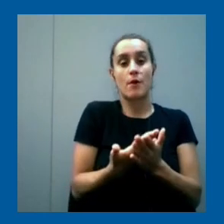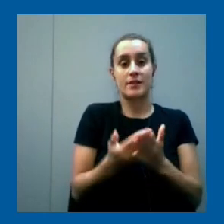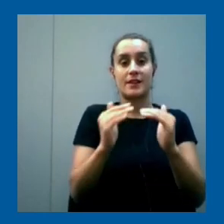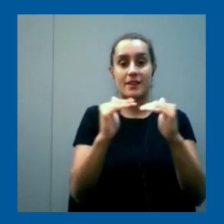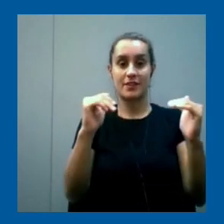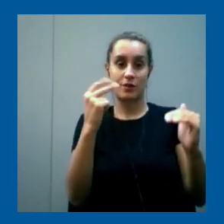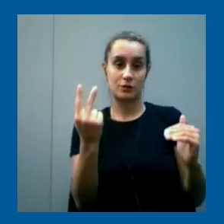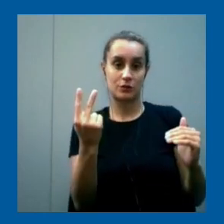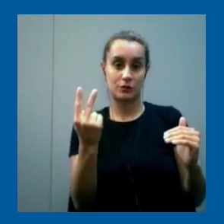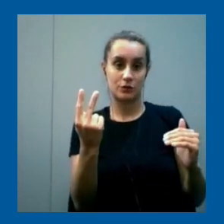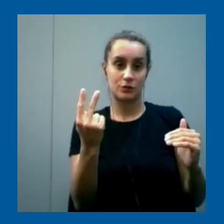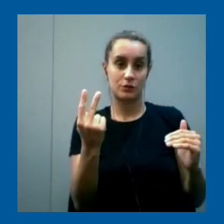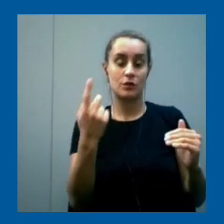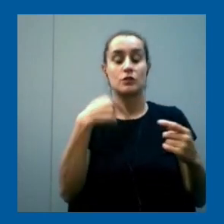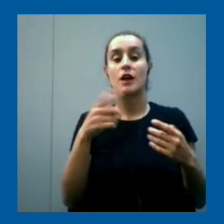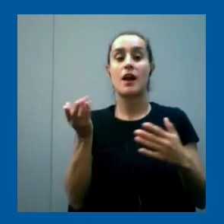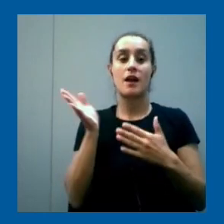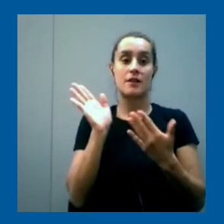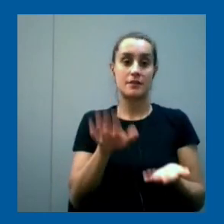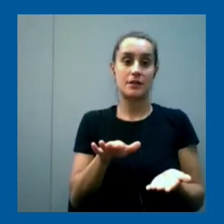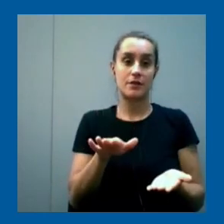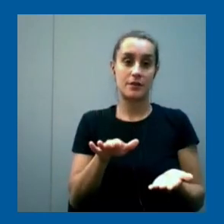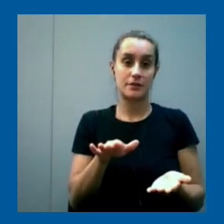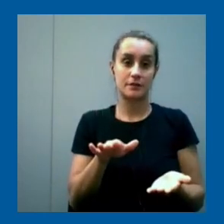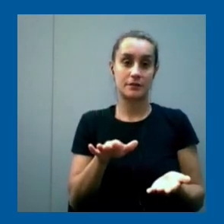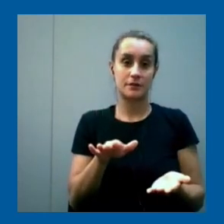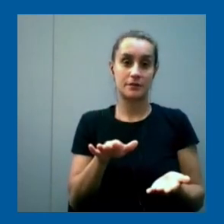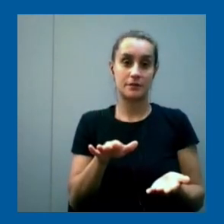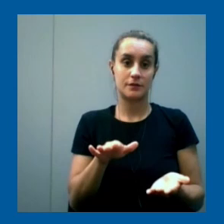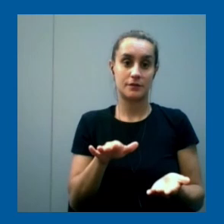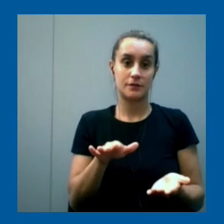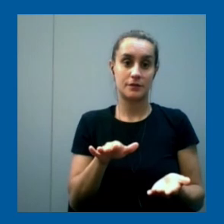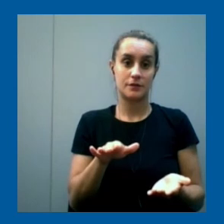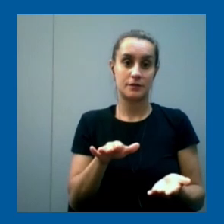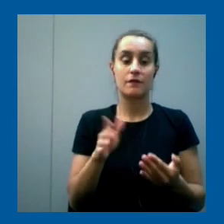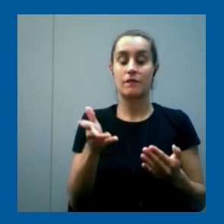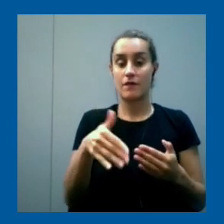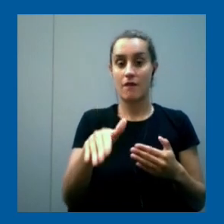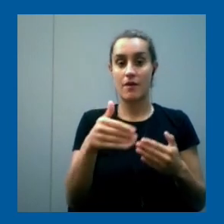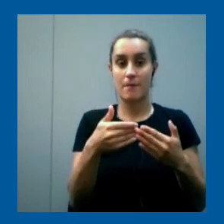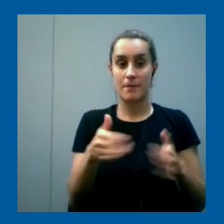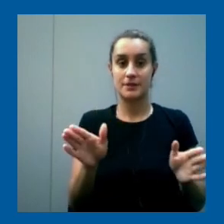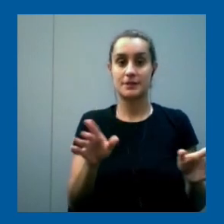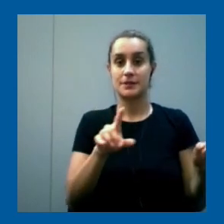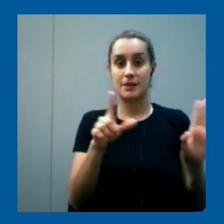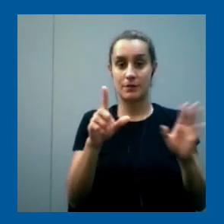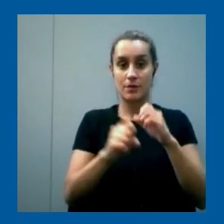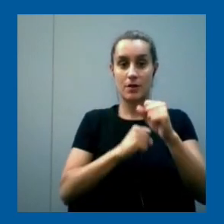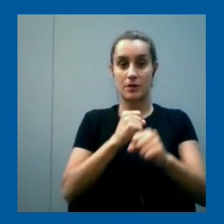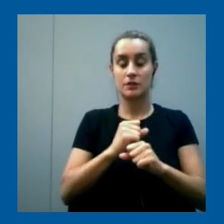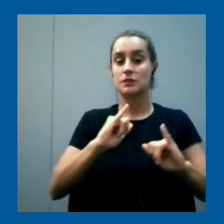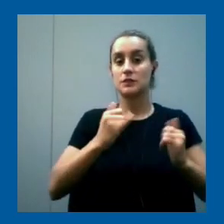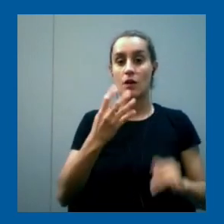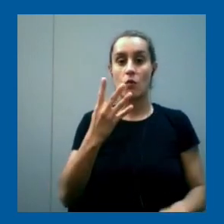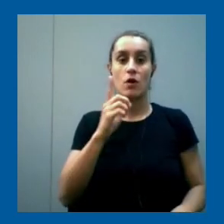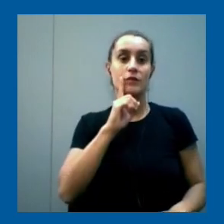Y lo que hemos logrado hasta este año, donde empezamos el séptimo, ya tenemos más de 4.000 egresados en todo el país.